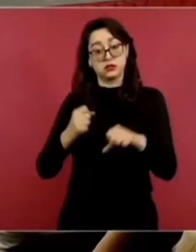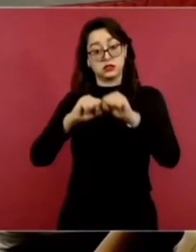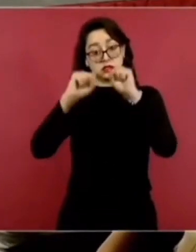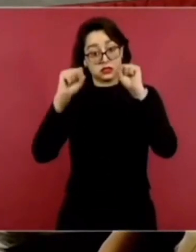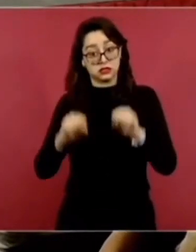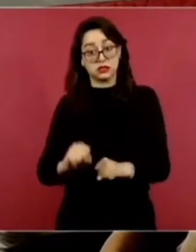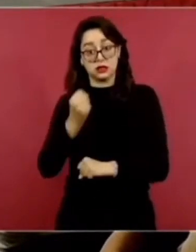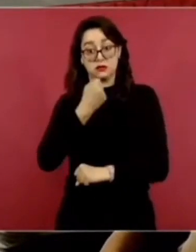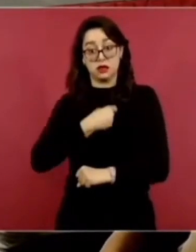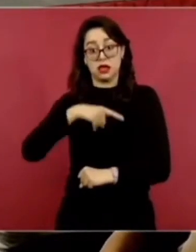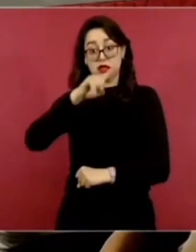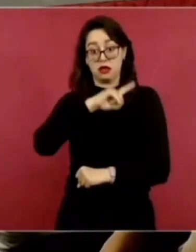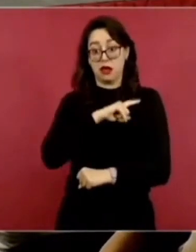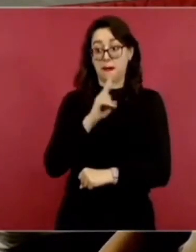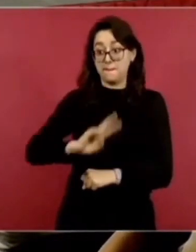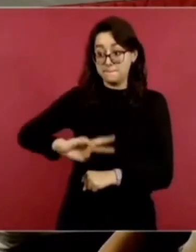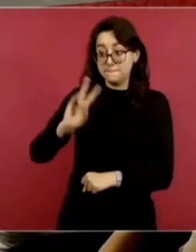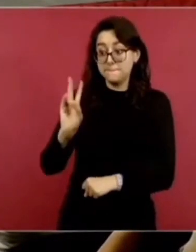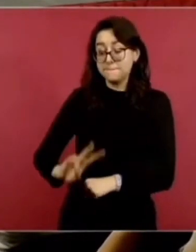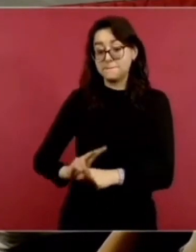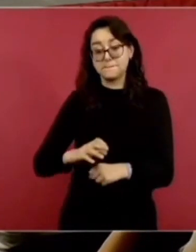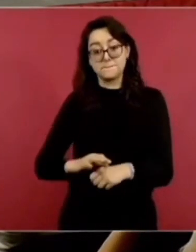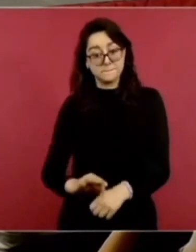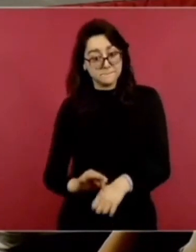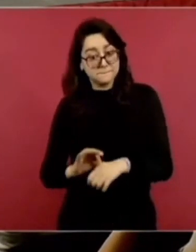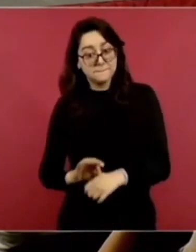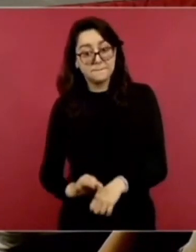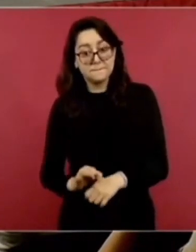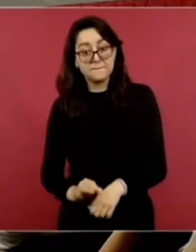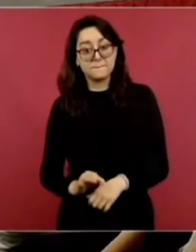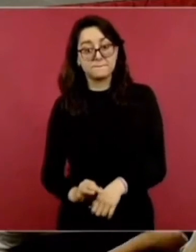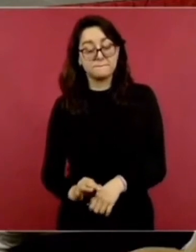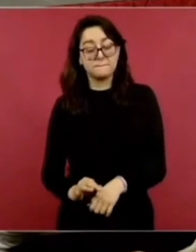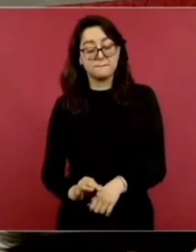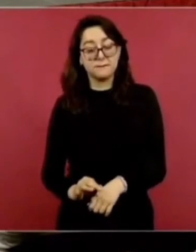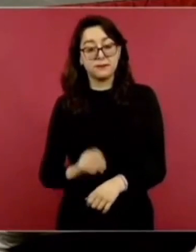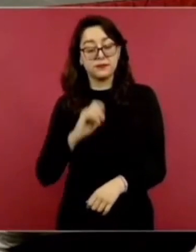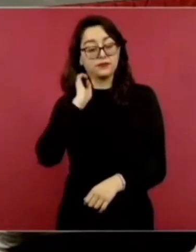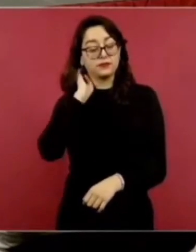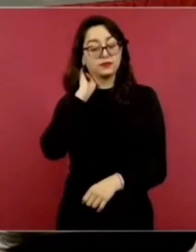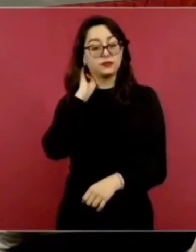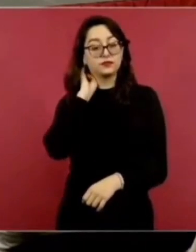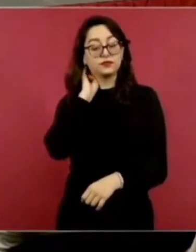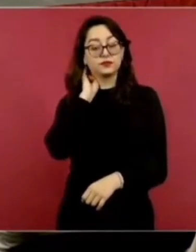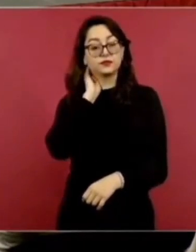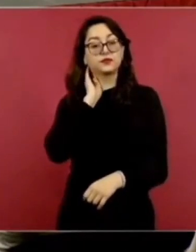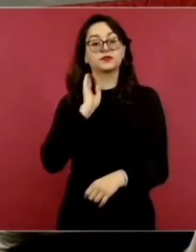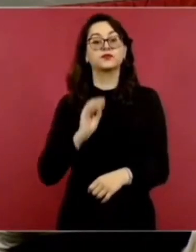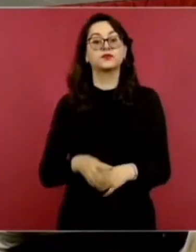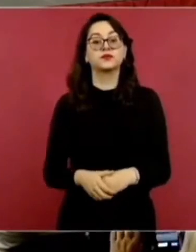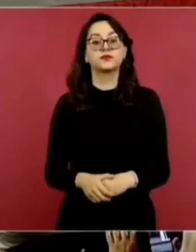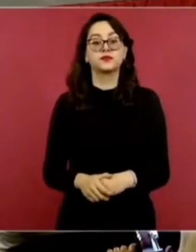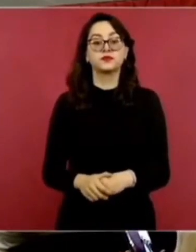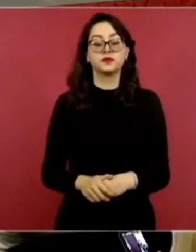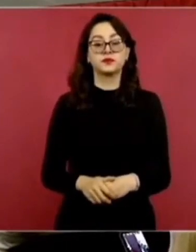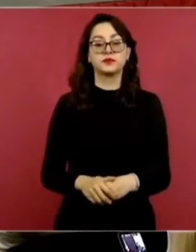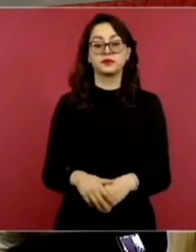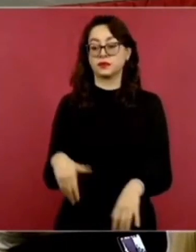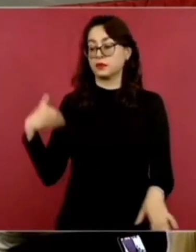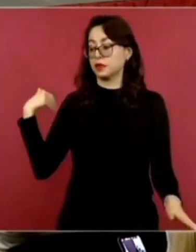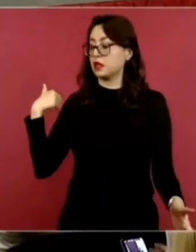realidad en nuestras entidades. El gran apoyo que se ha dado a la salud en esta